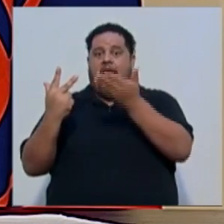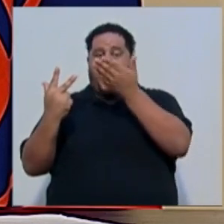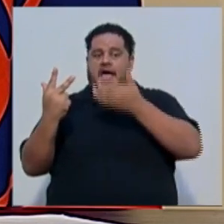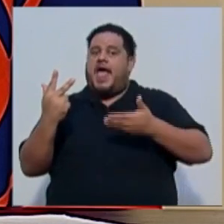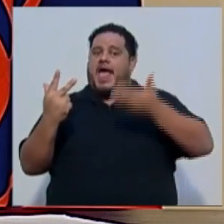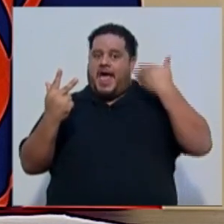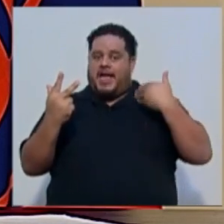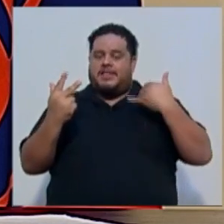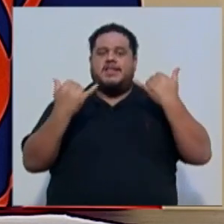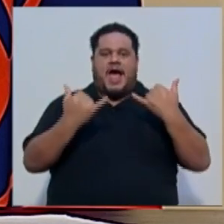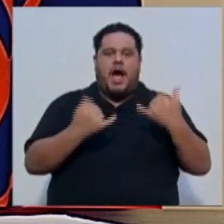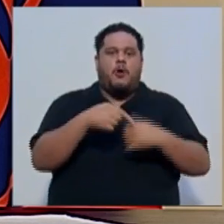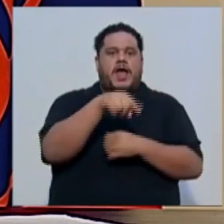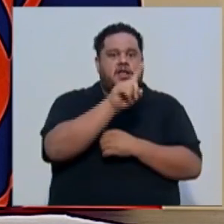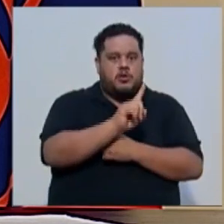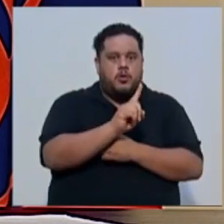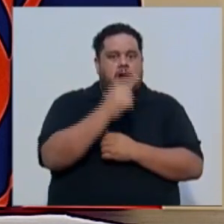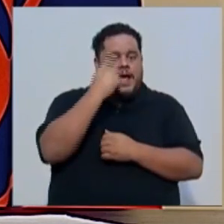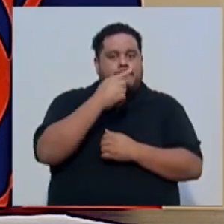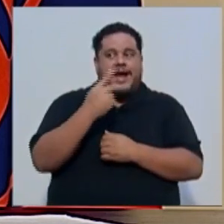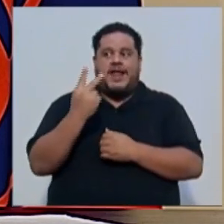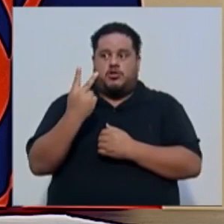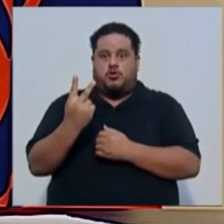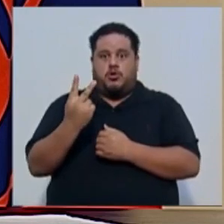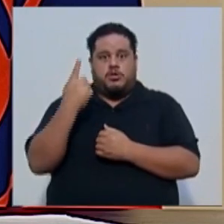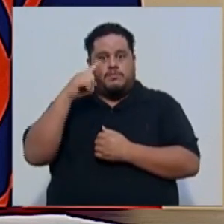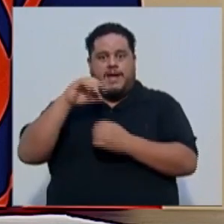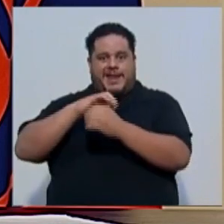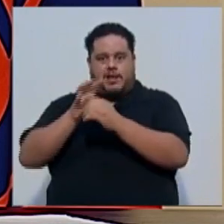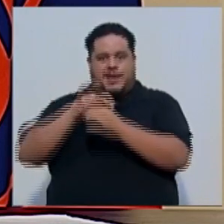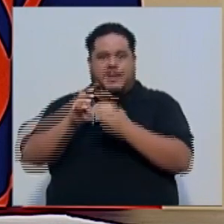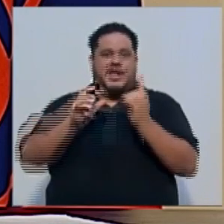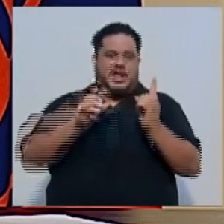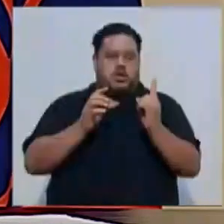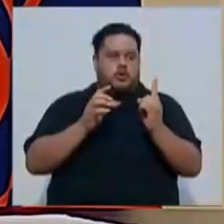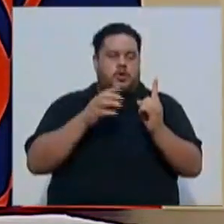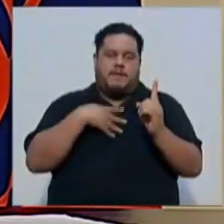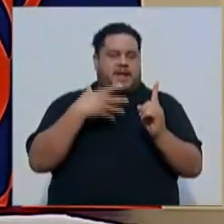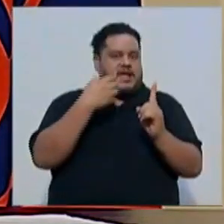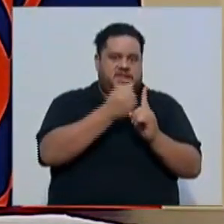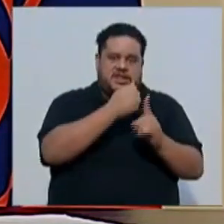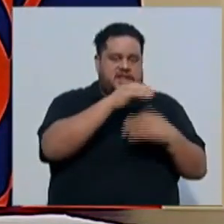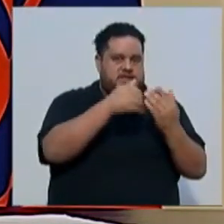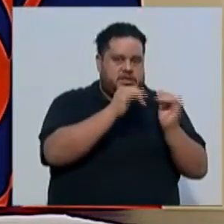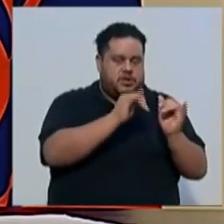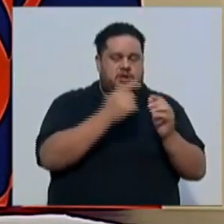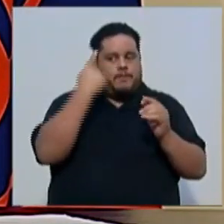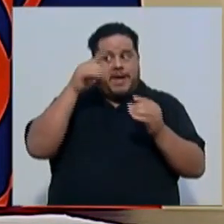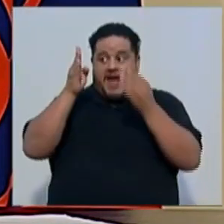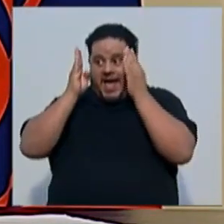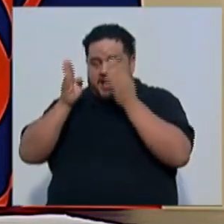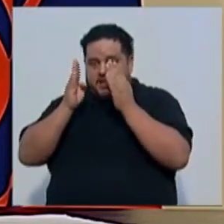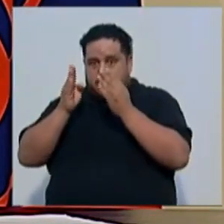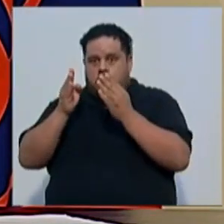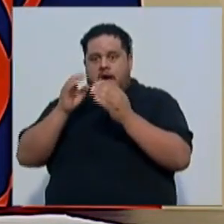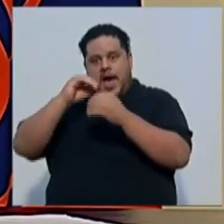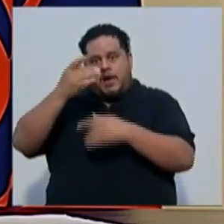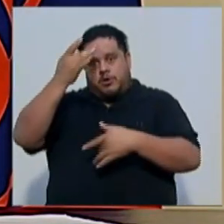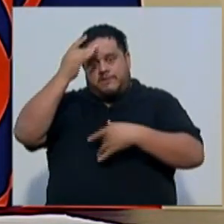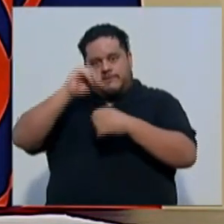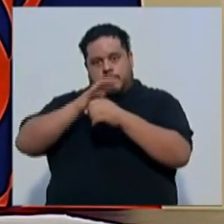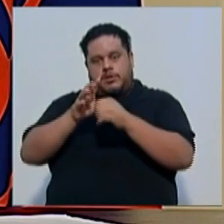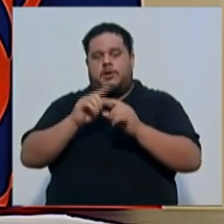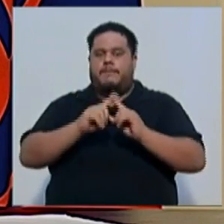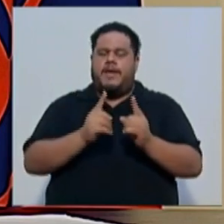salas de shock para pacientes críticos de COVID. Entonces, de esta manera podemos darle una mejor atención. Hay que tener en cuenta que